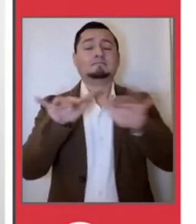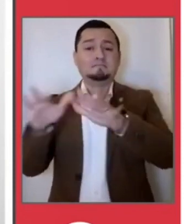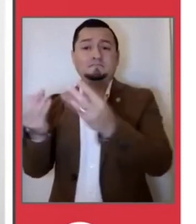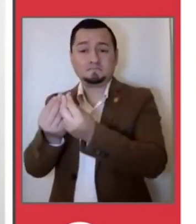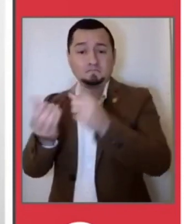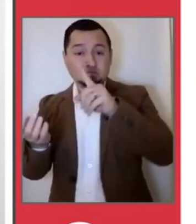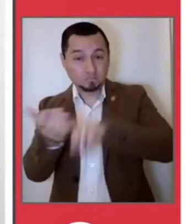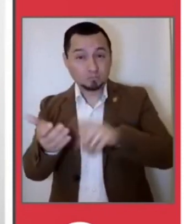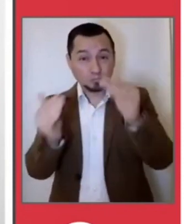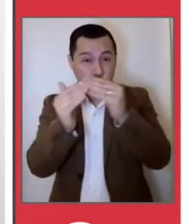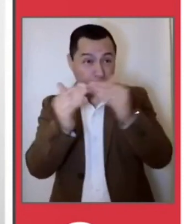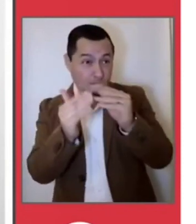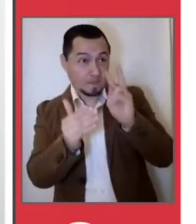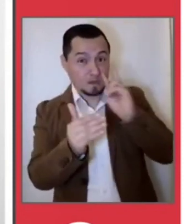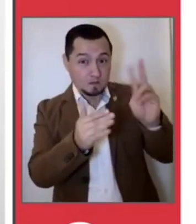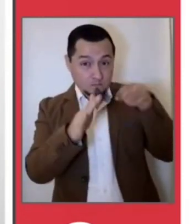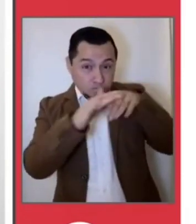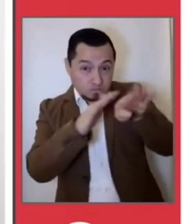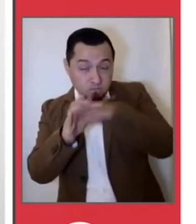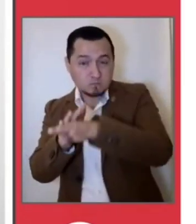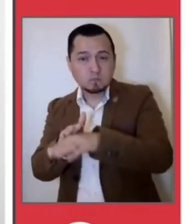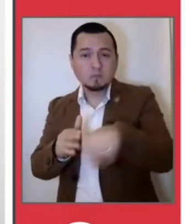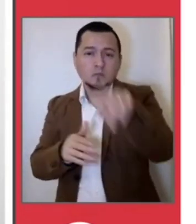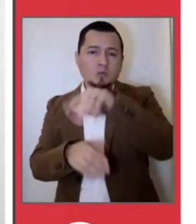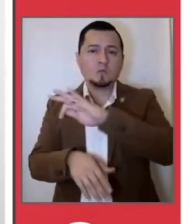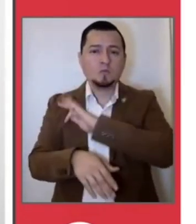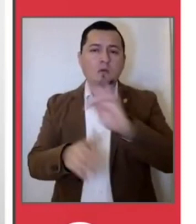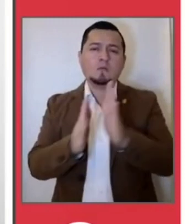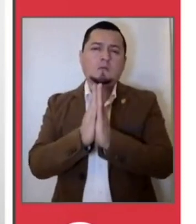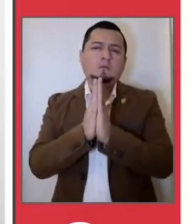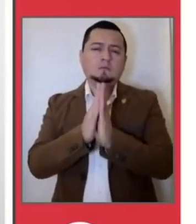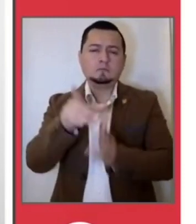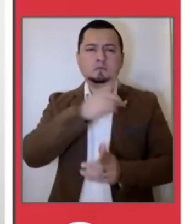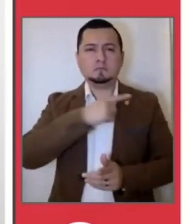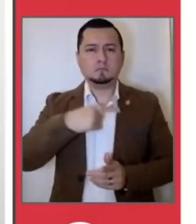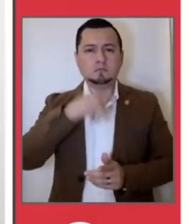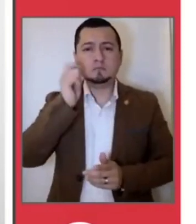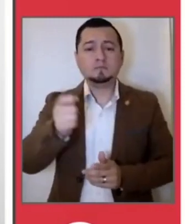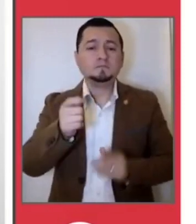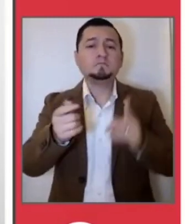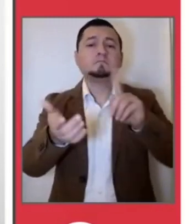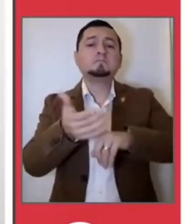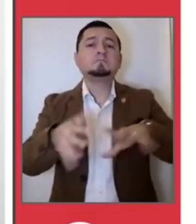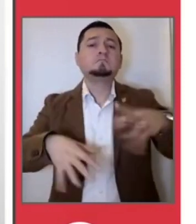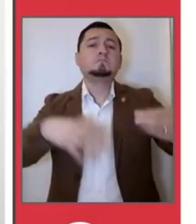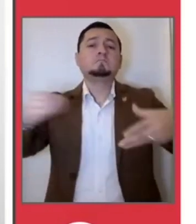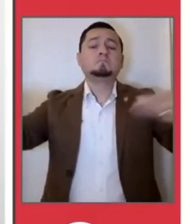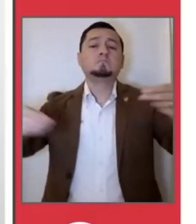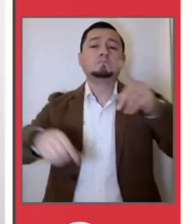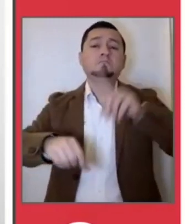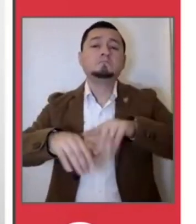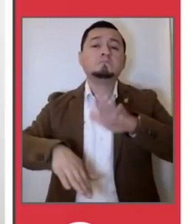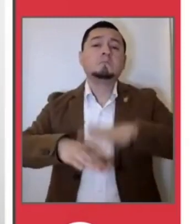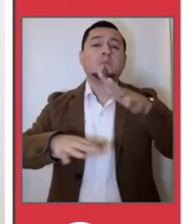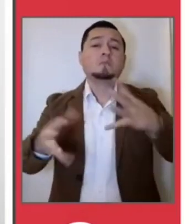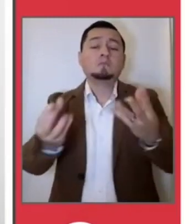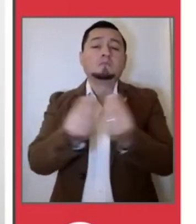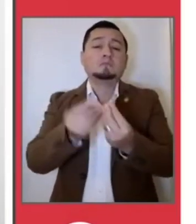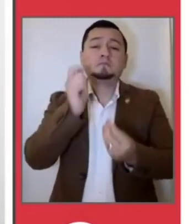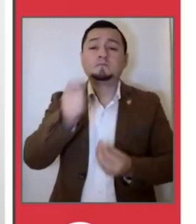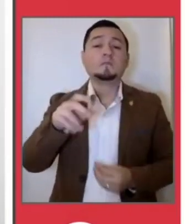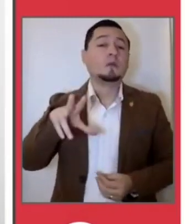adentro de tu casa. Pero tú sí lo puedes hacer. Porque ahí es donde está el principal problema. El principal problema